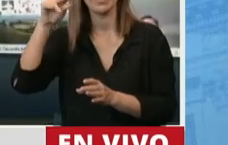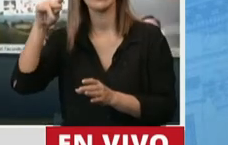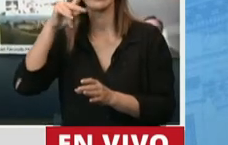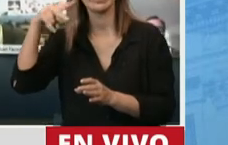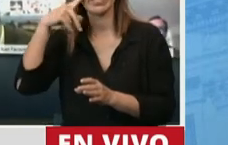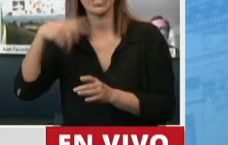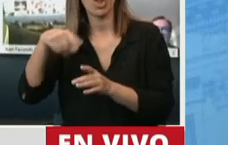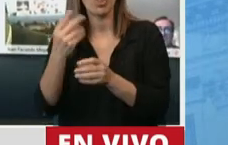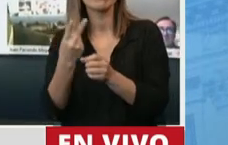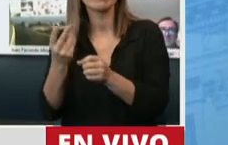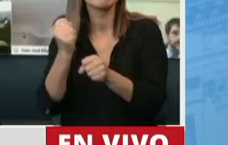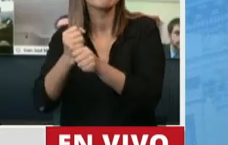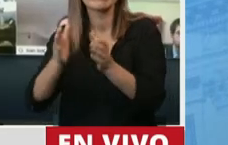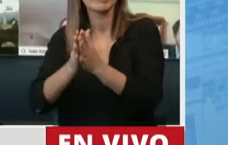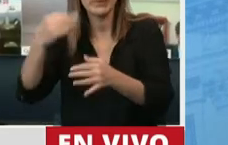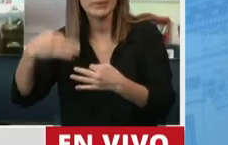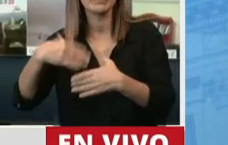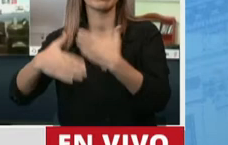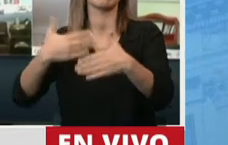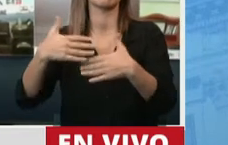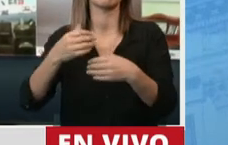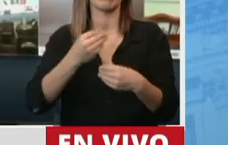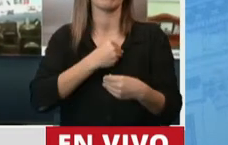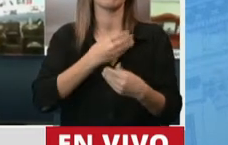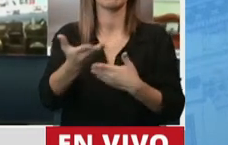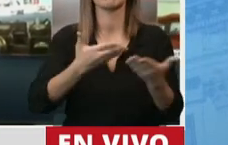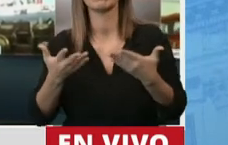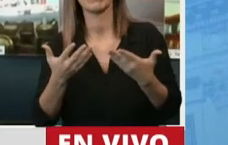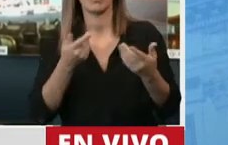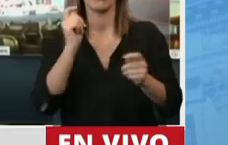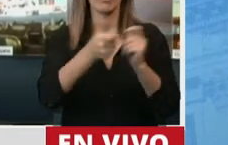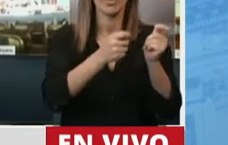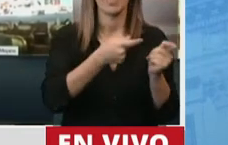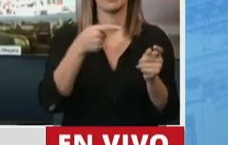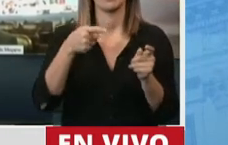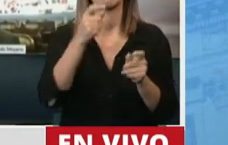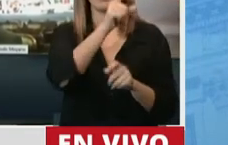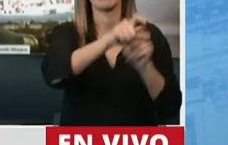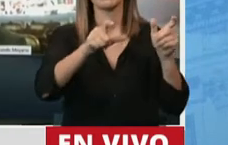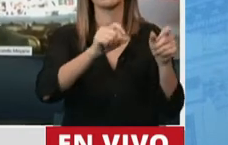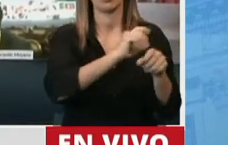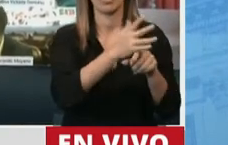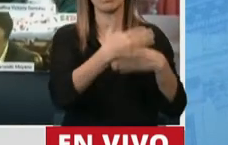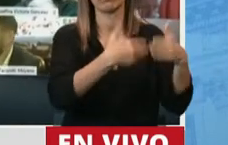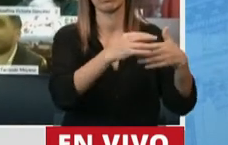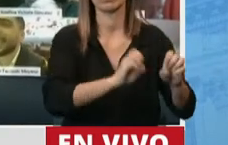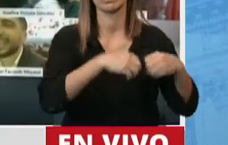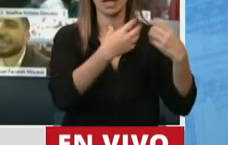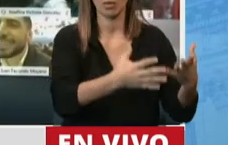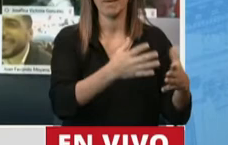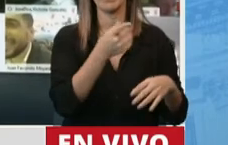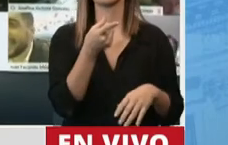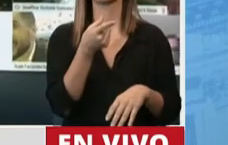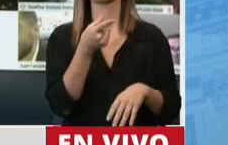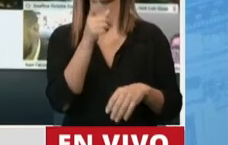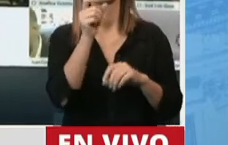un trabajo enorme por la solidaridad, por donar un poco de plasma de los recuperados para los